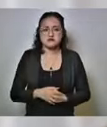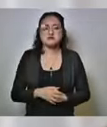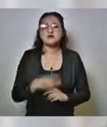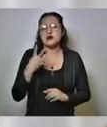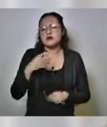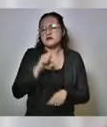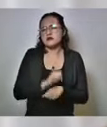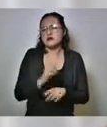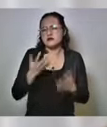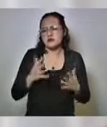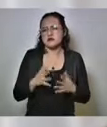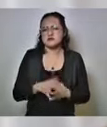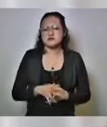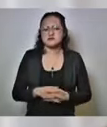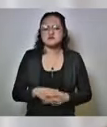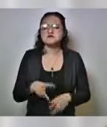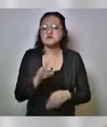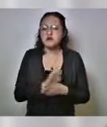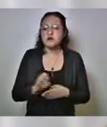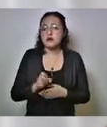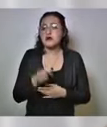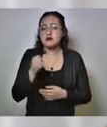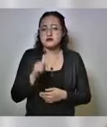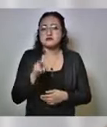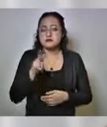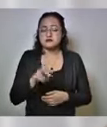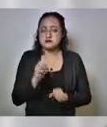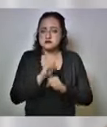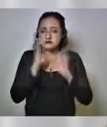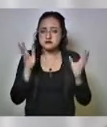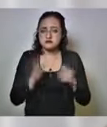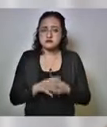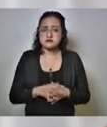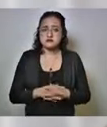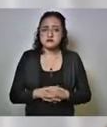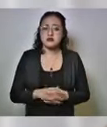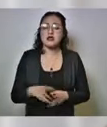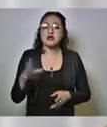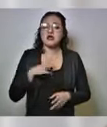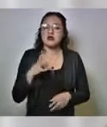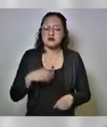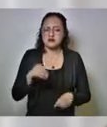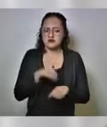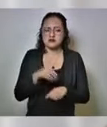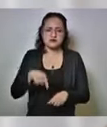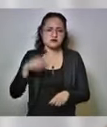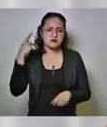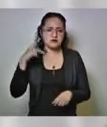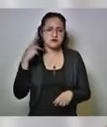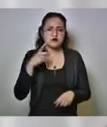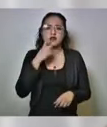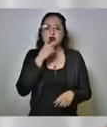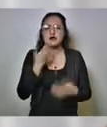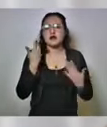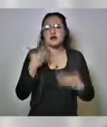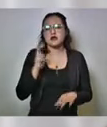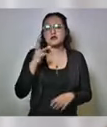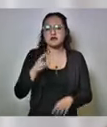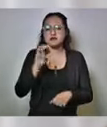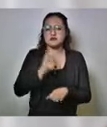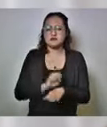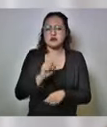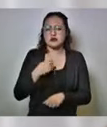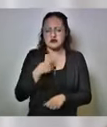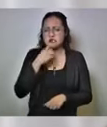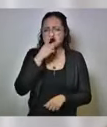semanas entonces es así y claro hay un repunte en Puebla y lo dijimos hace casi tres semanas